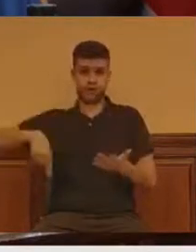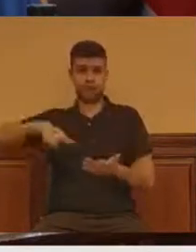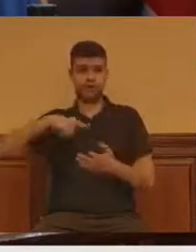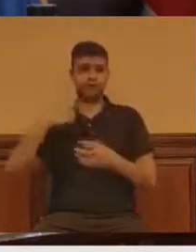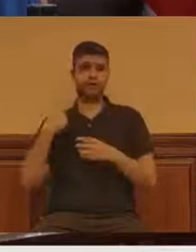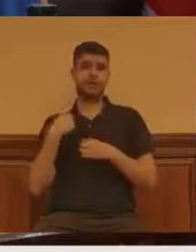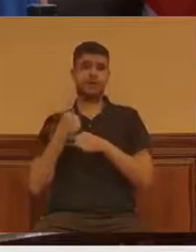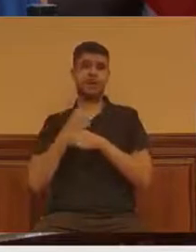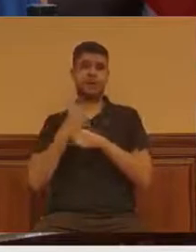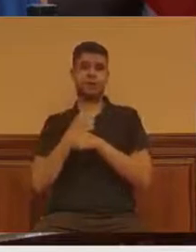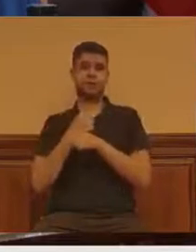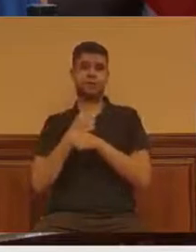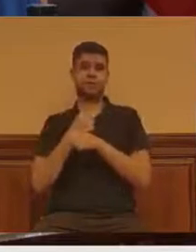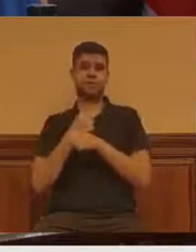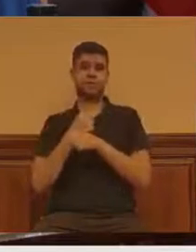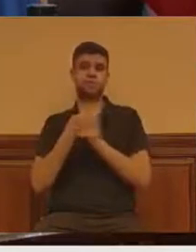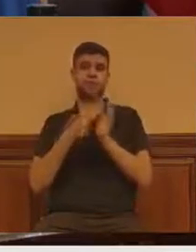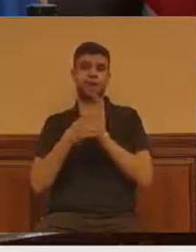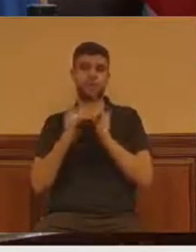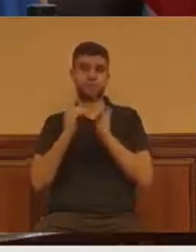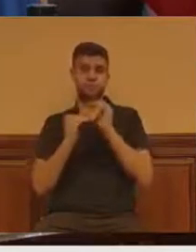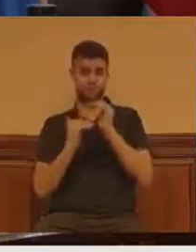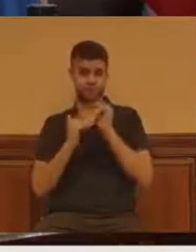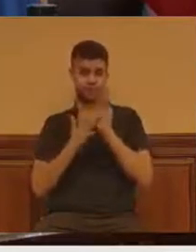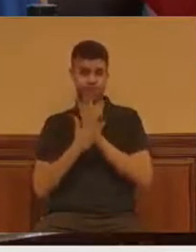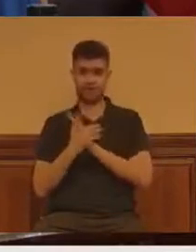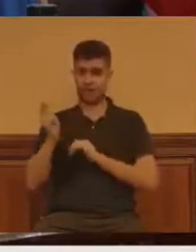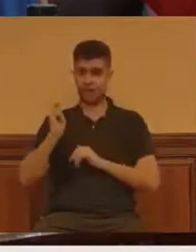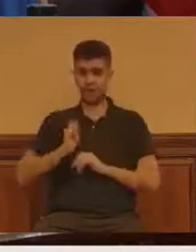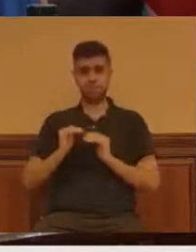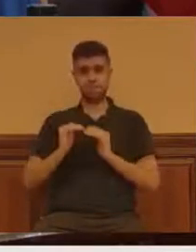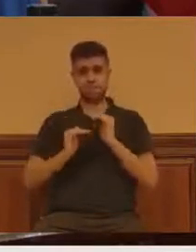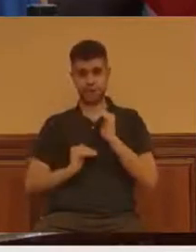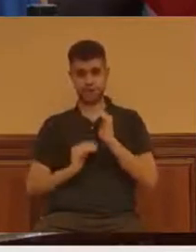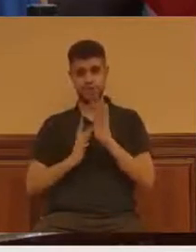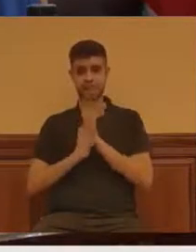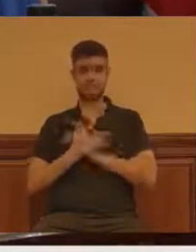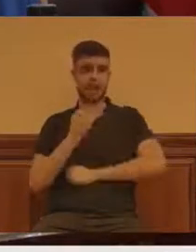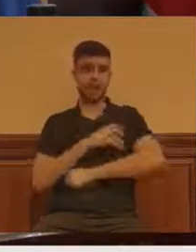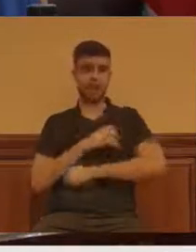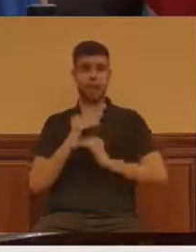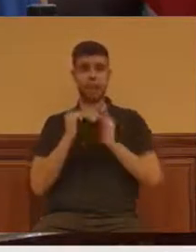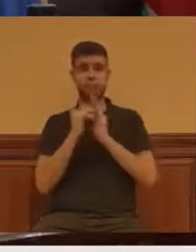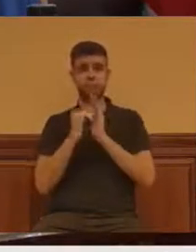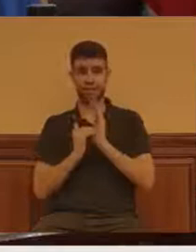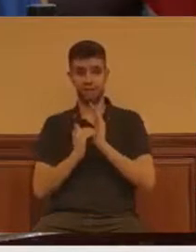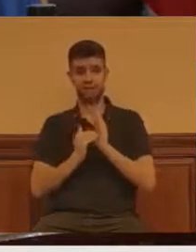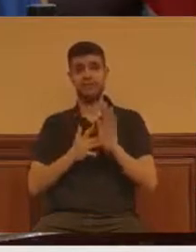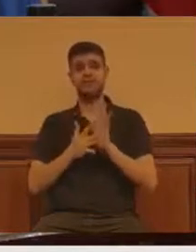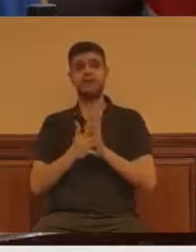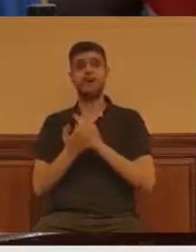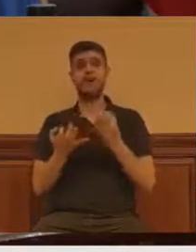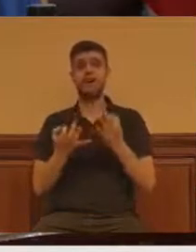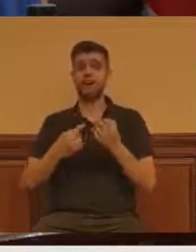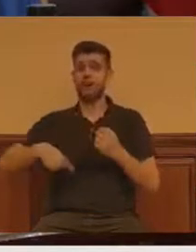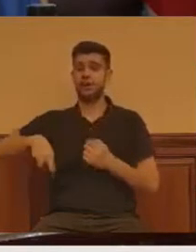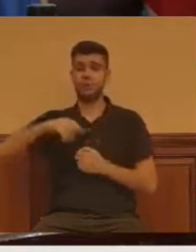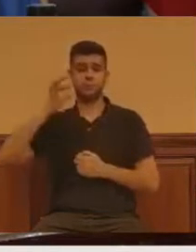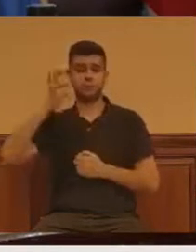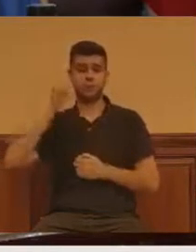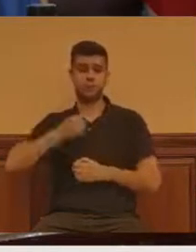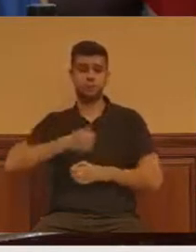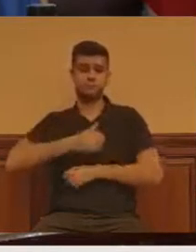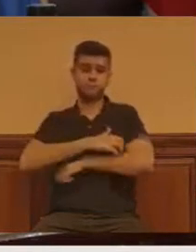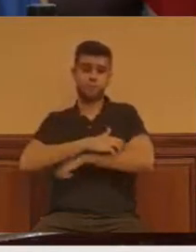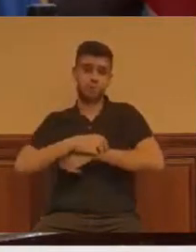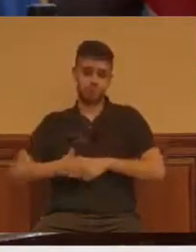con lo cual ahorramos menos, con lo cual las mujeres somos más pobres. Y si fijamos la mirada, en